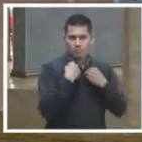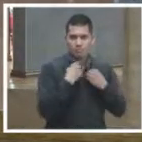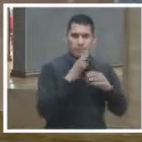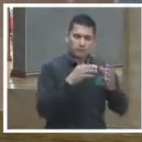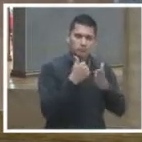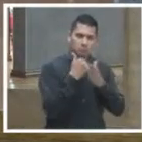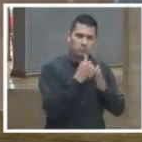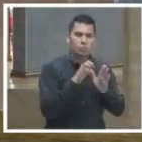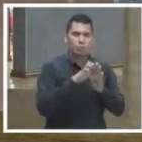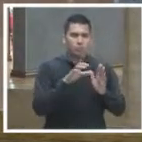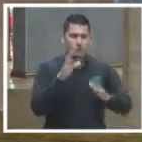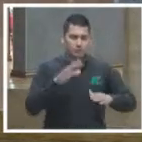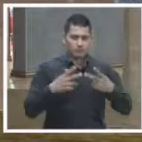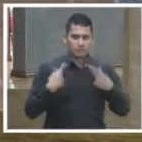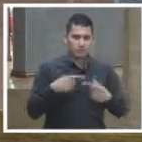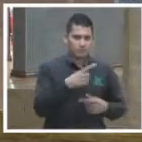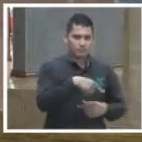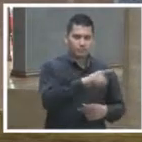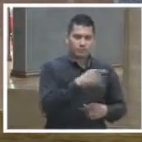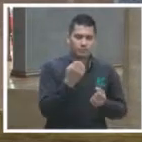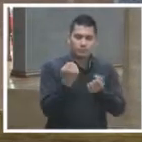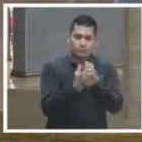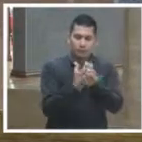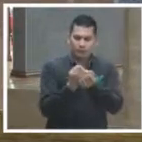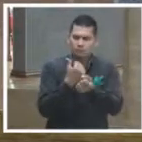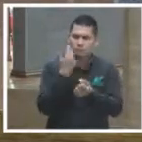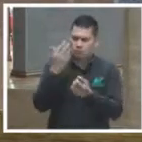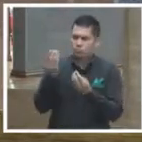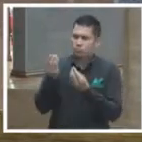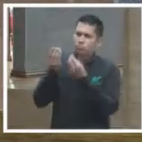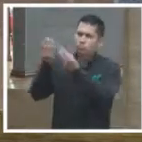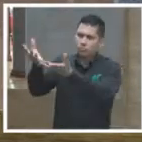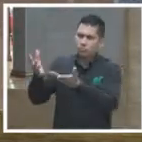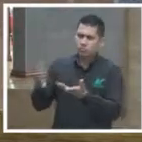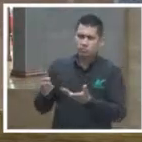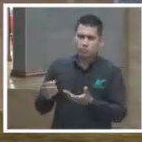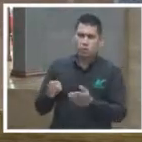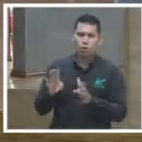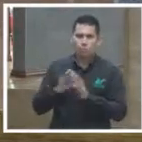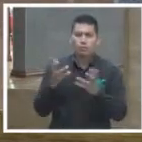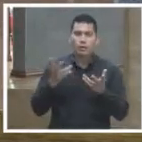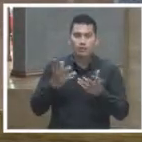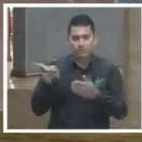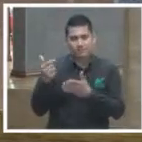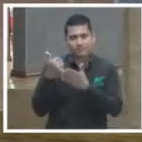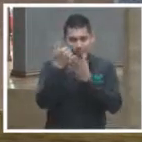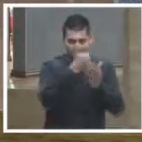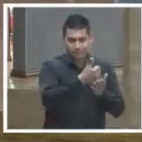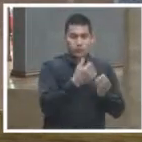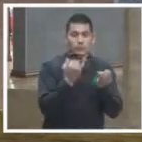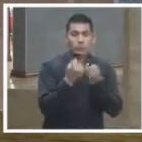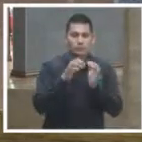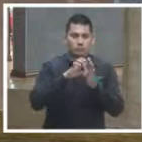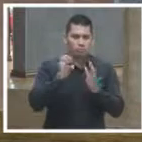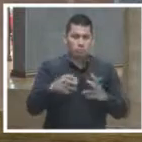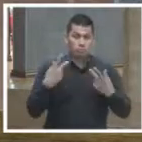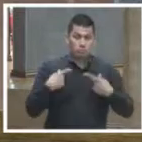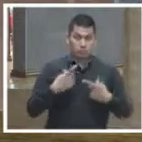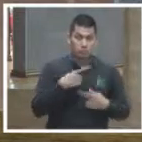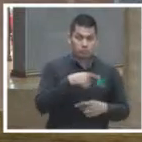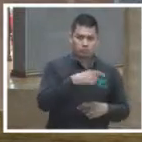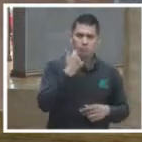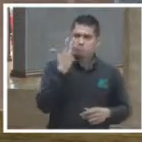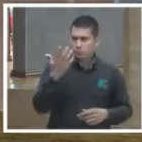uno quiere donar sangre que tengo que hacer para donar sangre una persona que quiere empezar a usar las